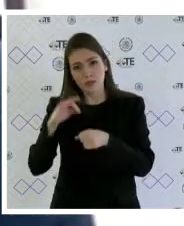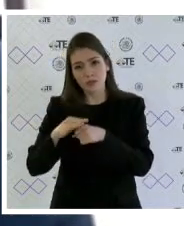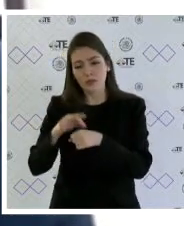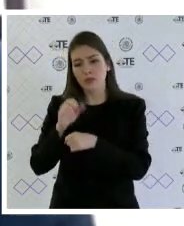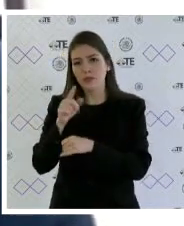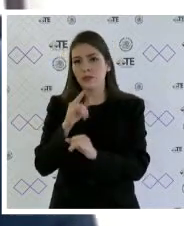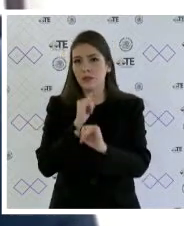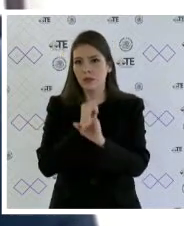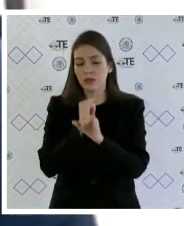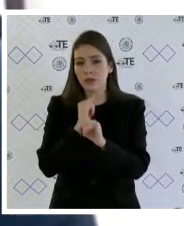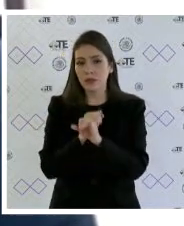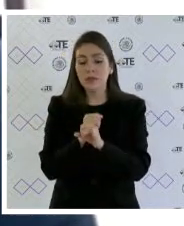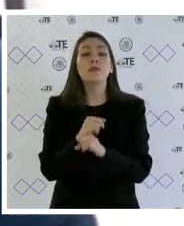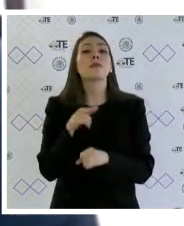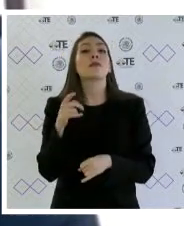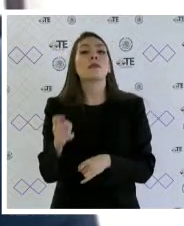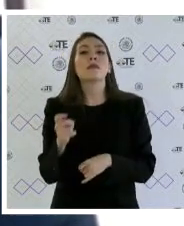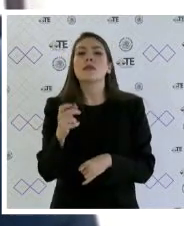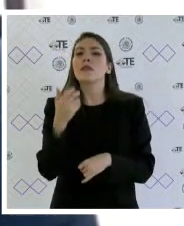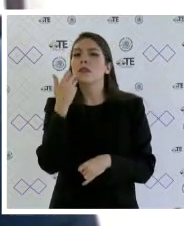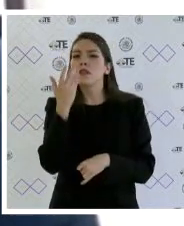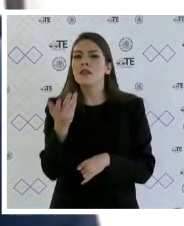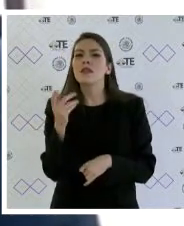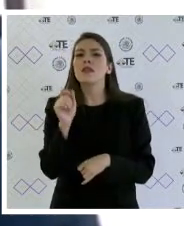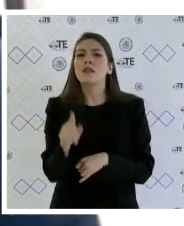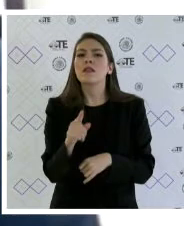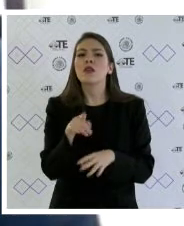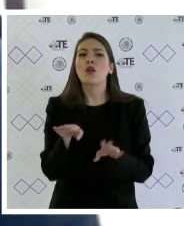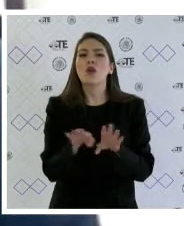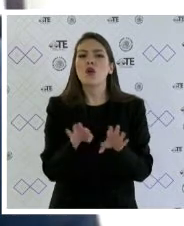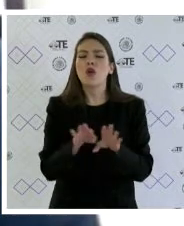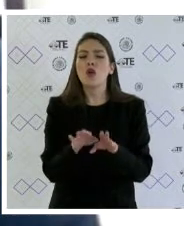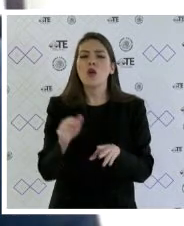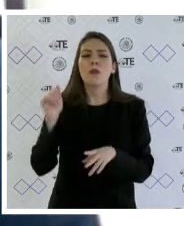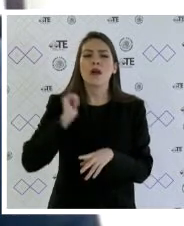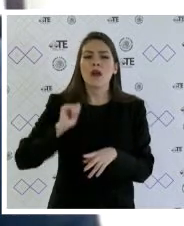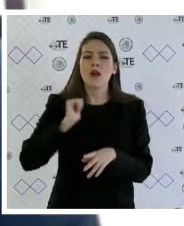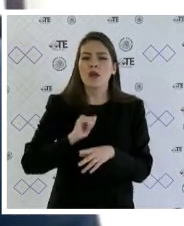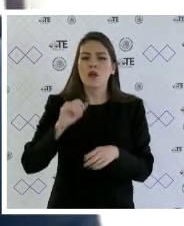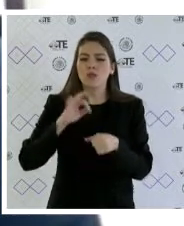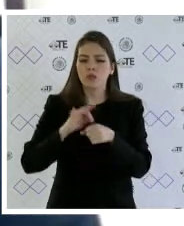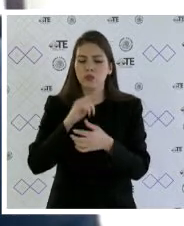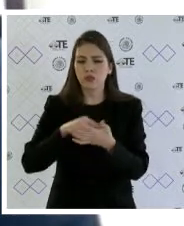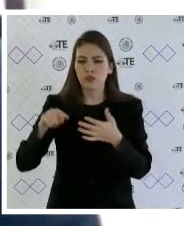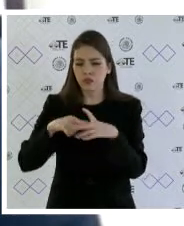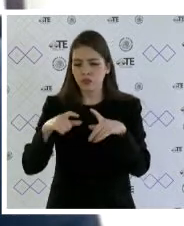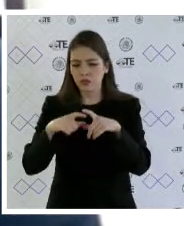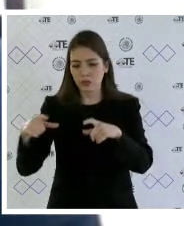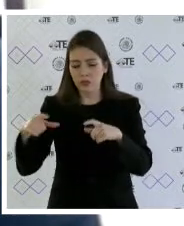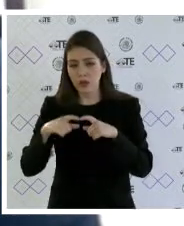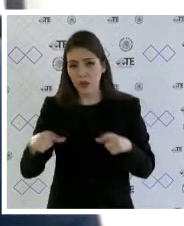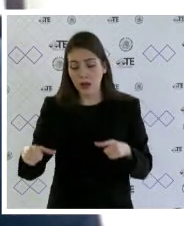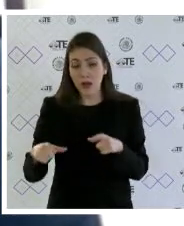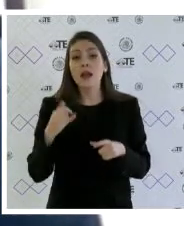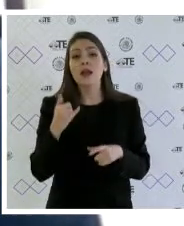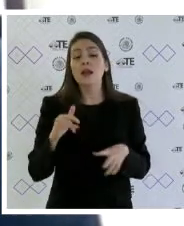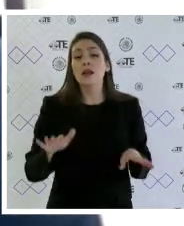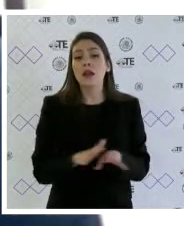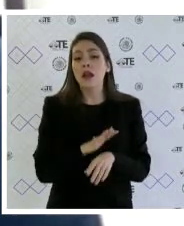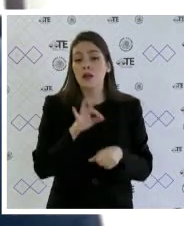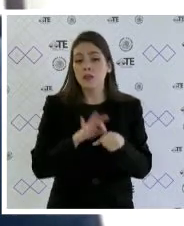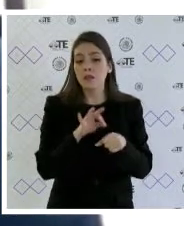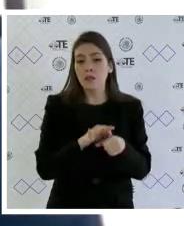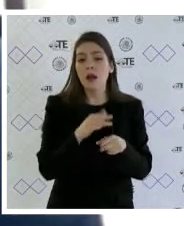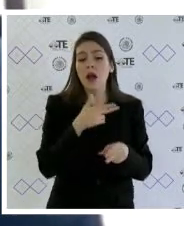tal deficiencia implementando el sistema de votación tradicional y ampliando el horario de votación hasta las 19